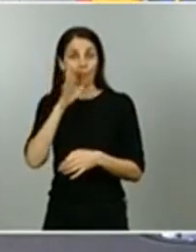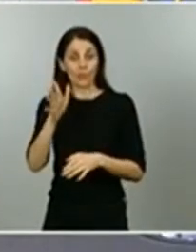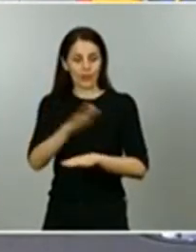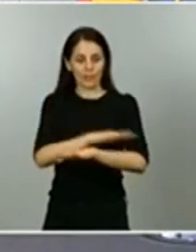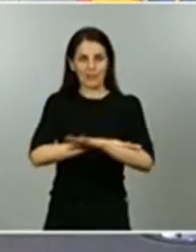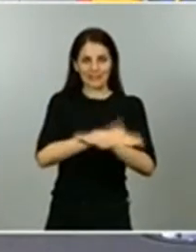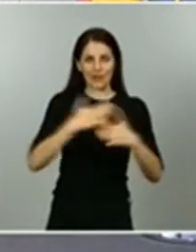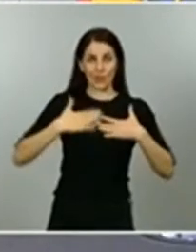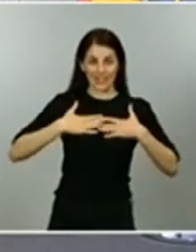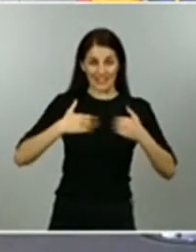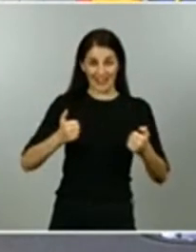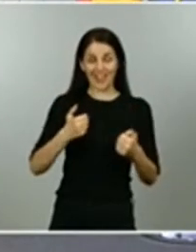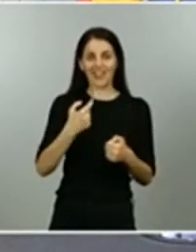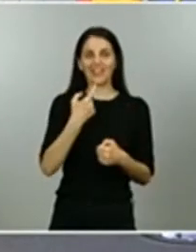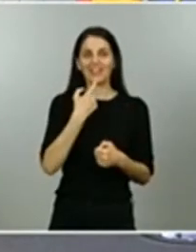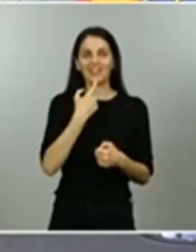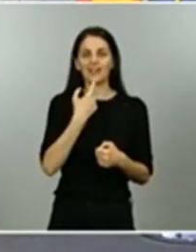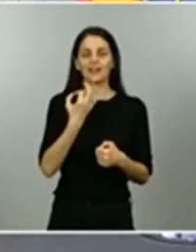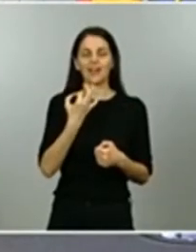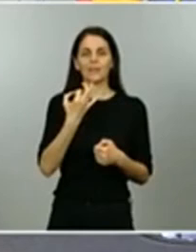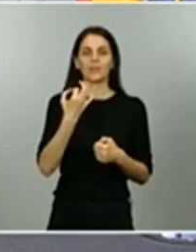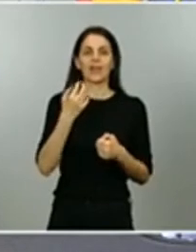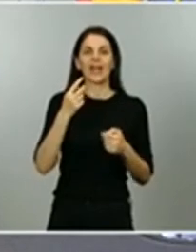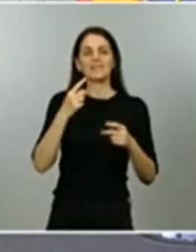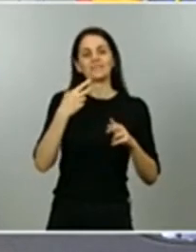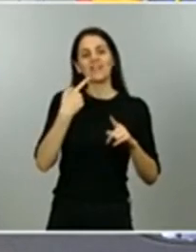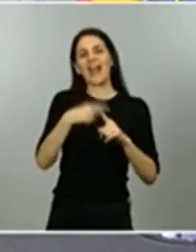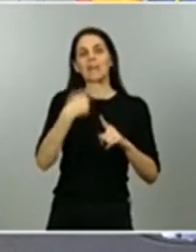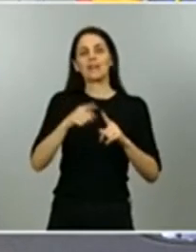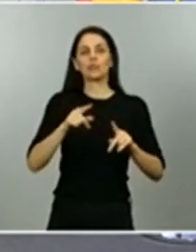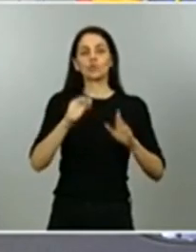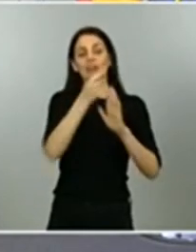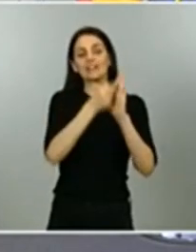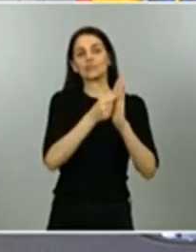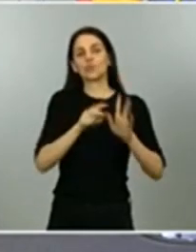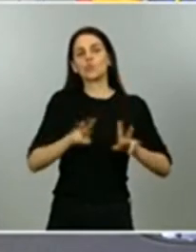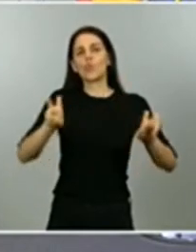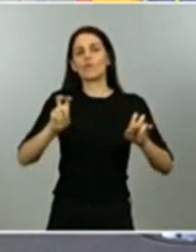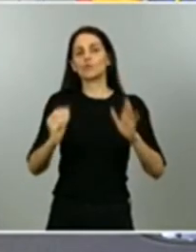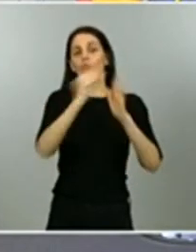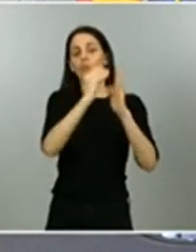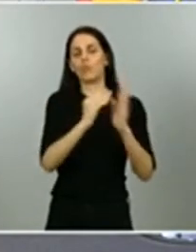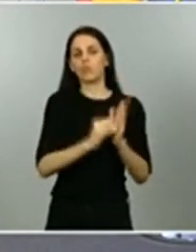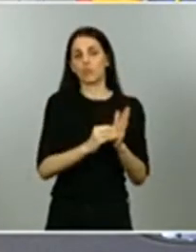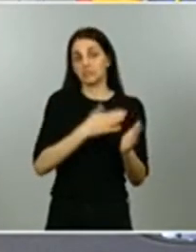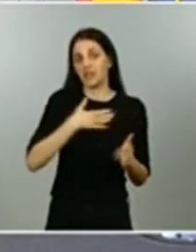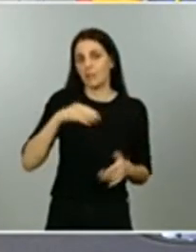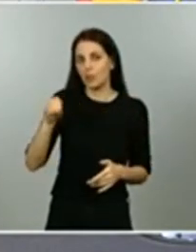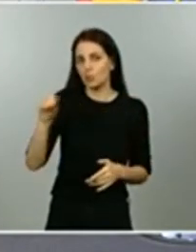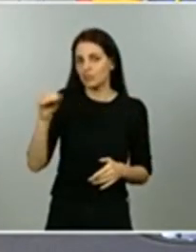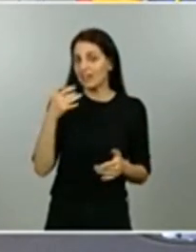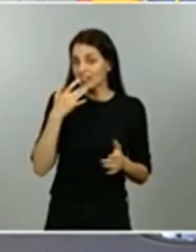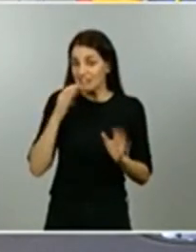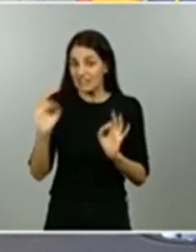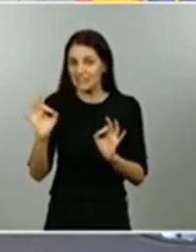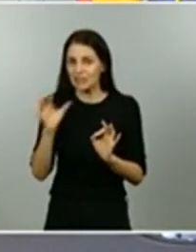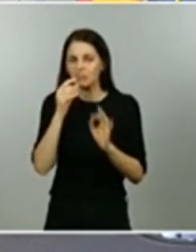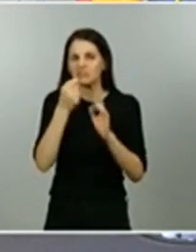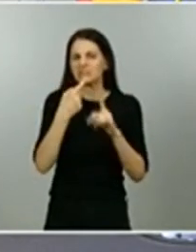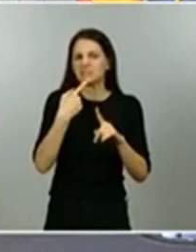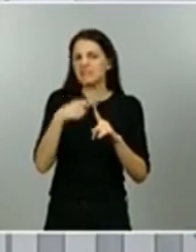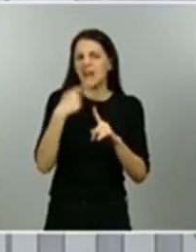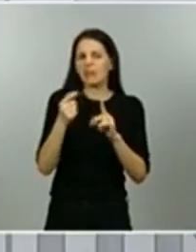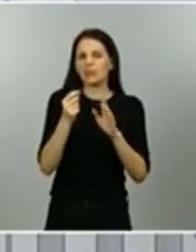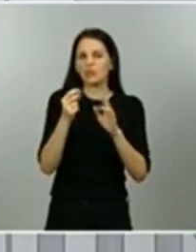introducido elementos nuevos quería saber cuáles son esos elementos nuevos si es así muchas gracias muchas